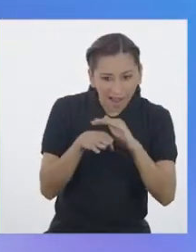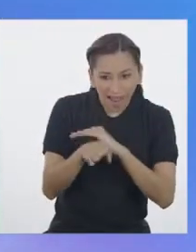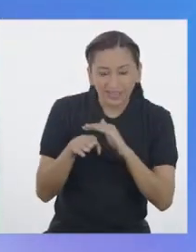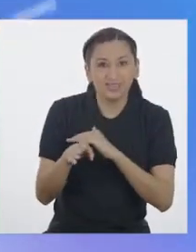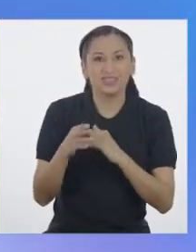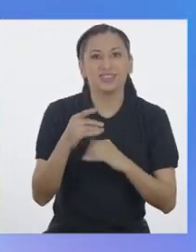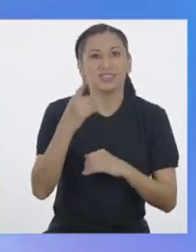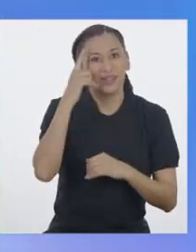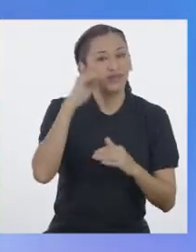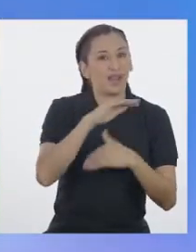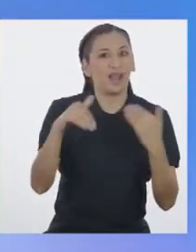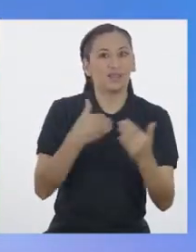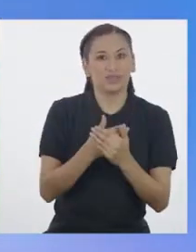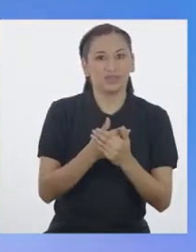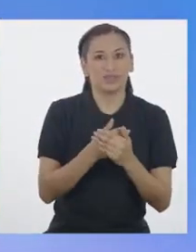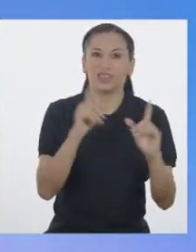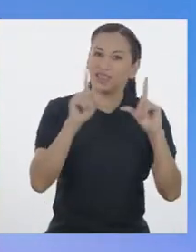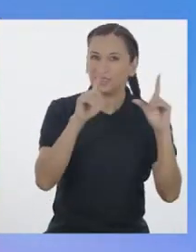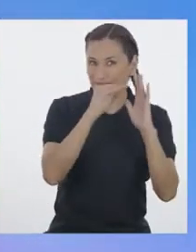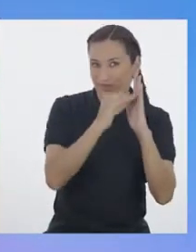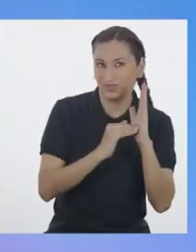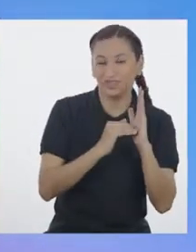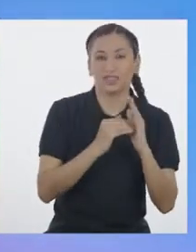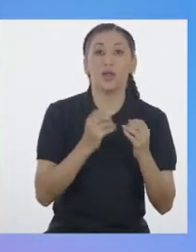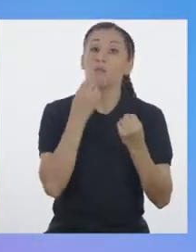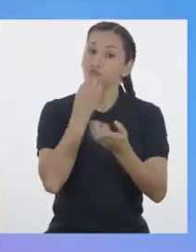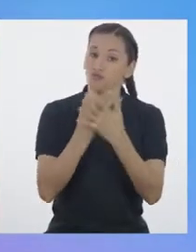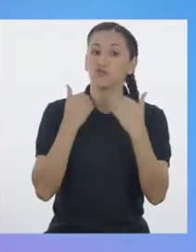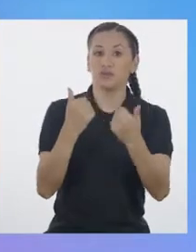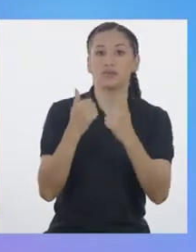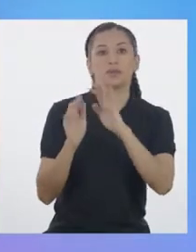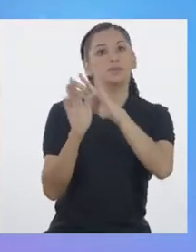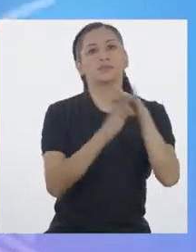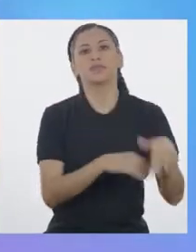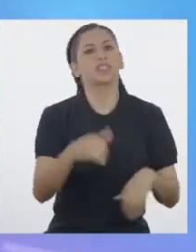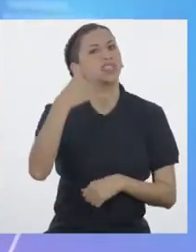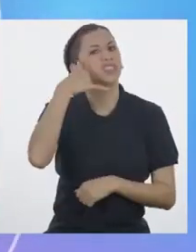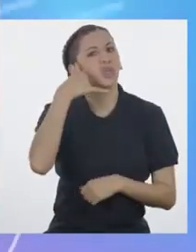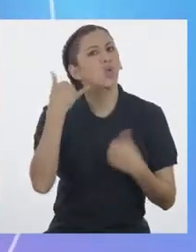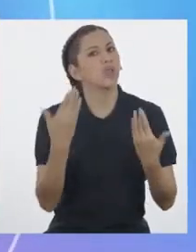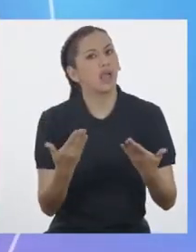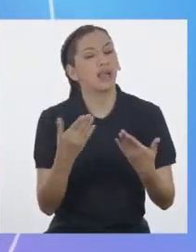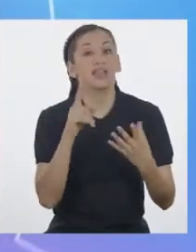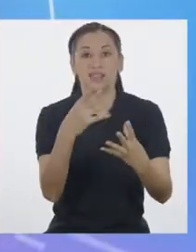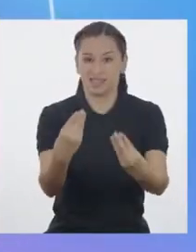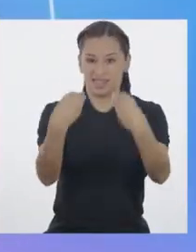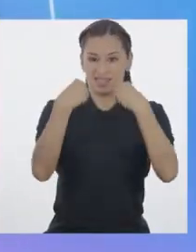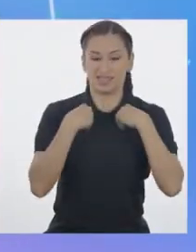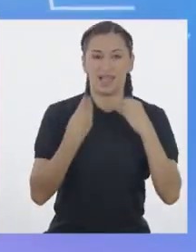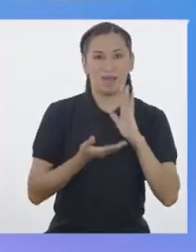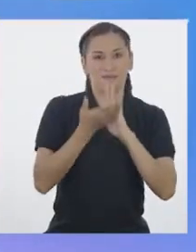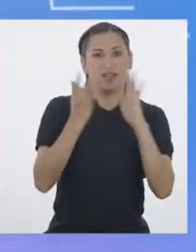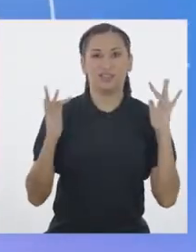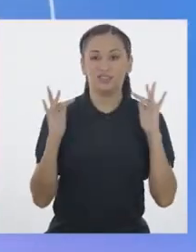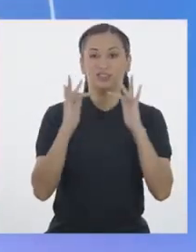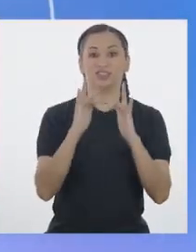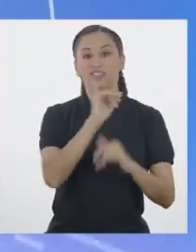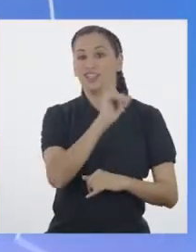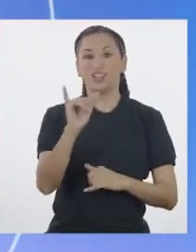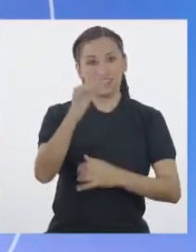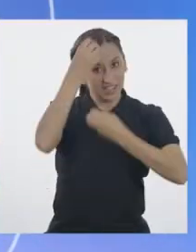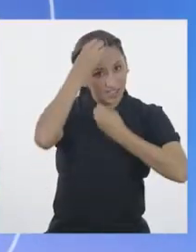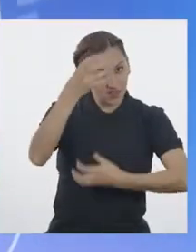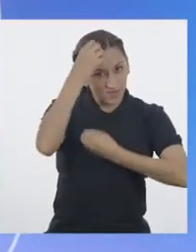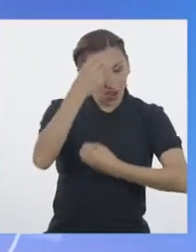que la televisión Muy bien ¿Y qué podríamos decir del celular? Nos permite estar conectados e